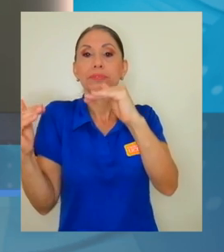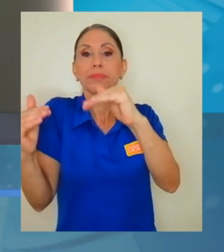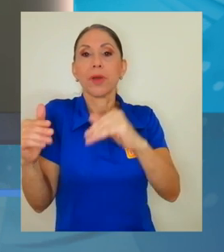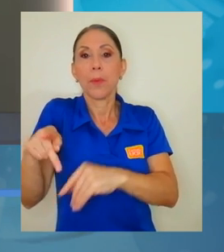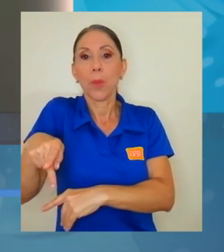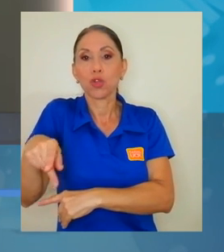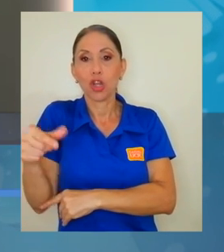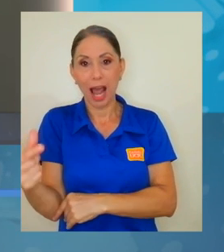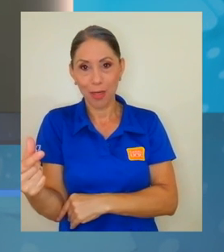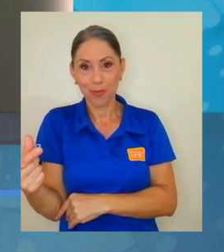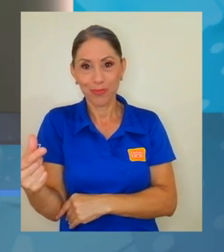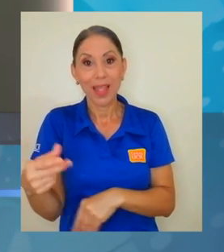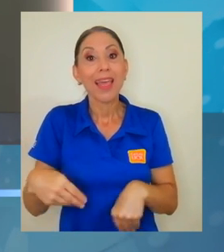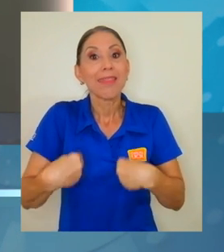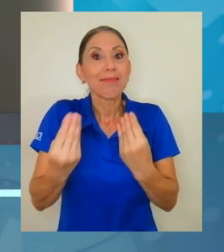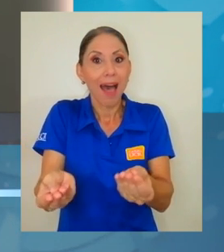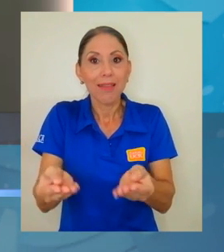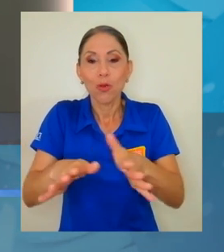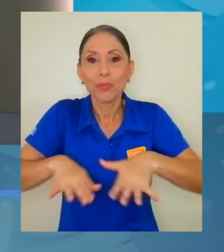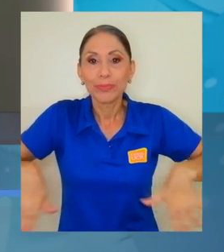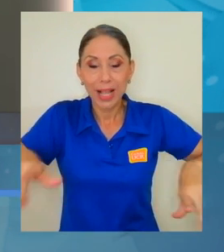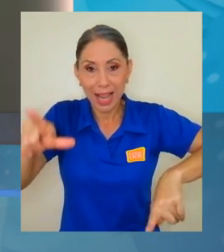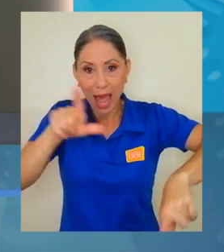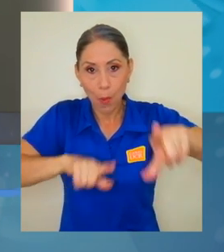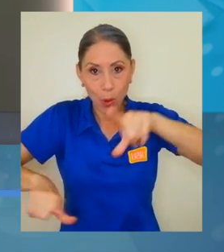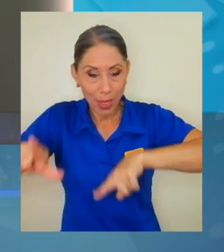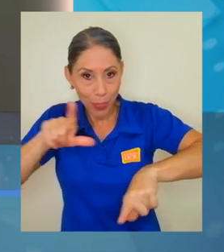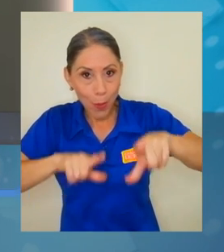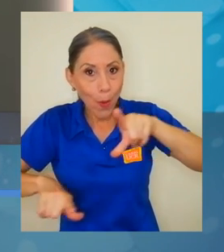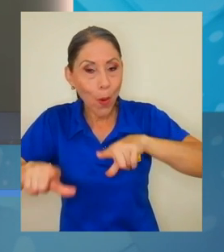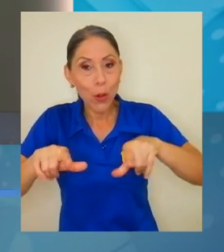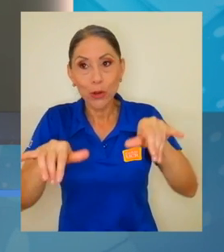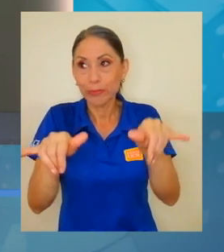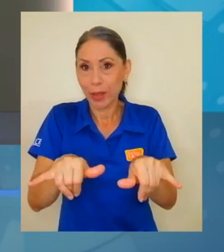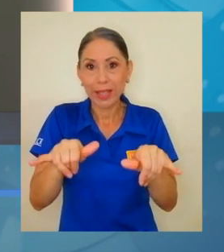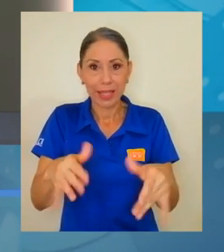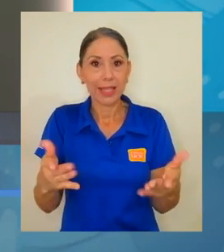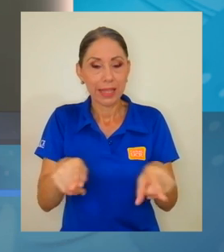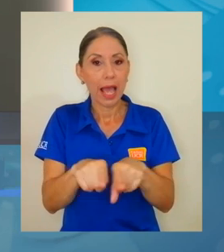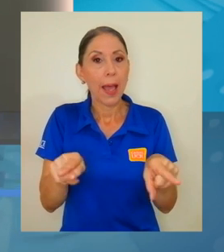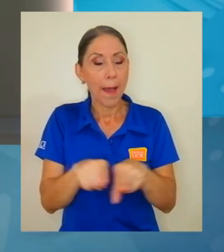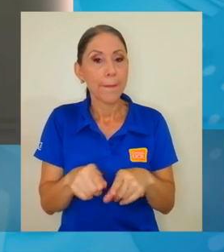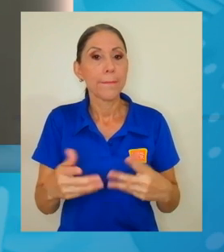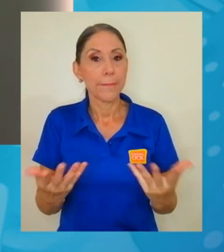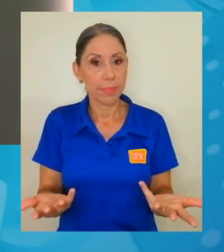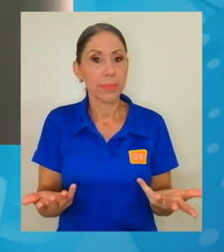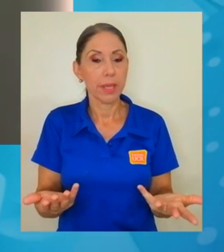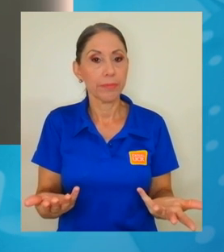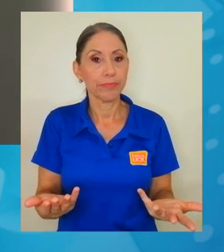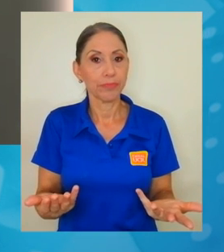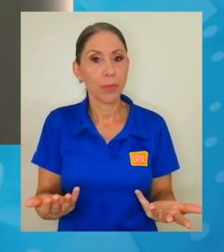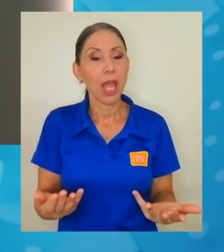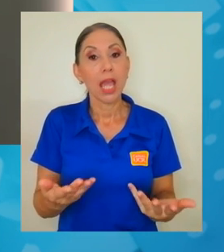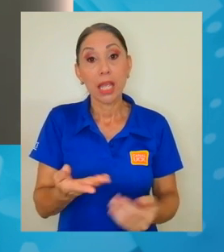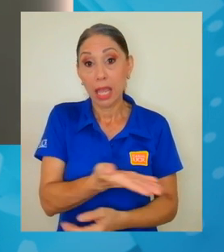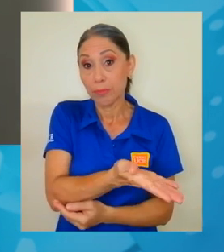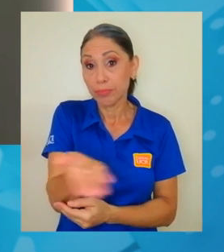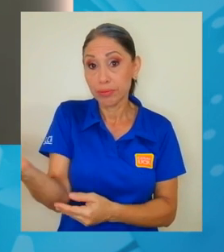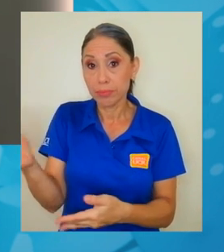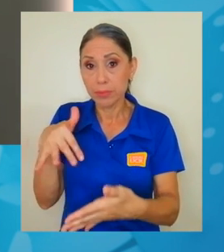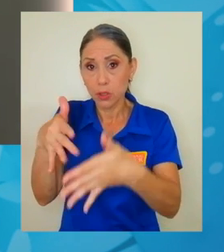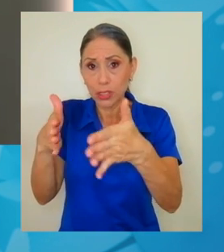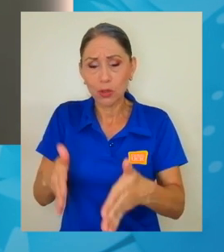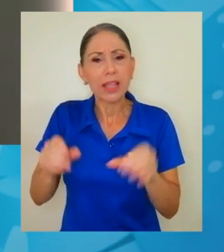que se ocupa en la academia como laboratorio y como aporte, digamos, directo a que los